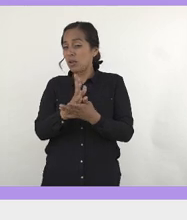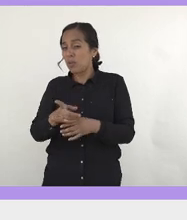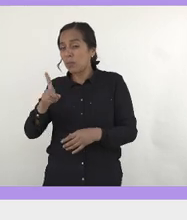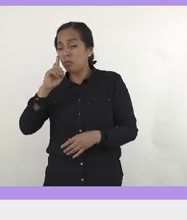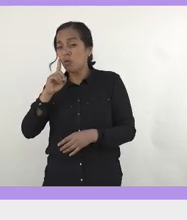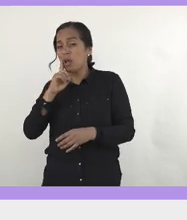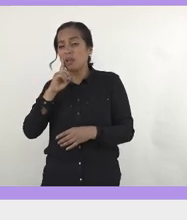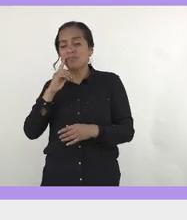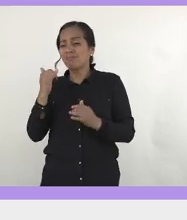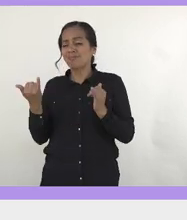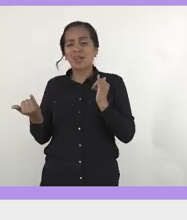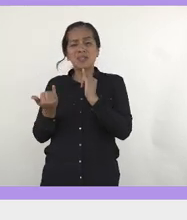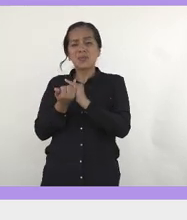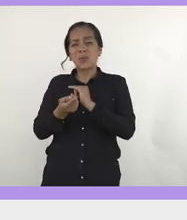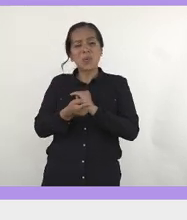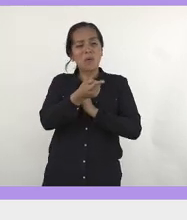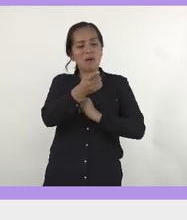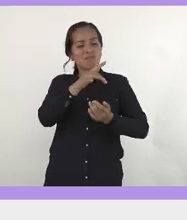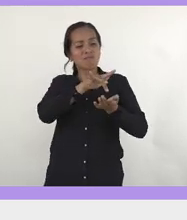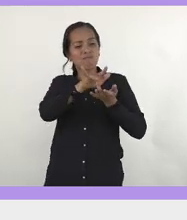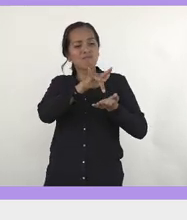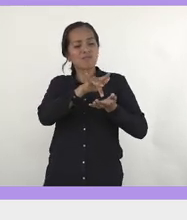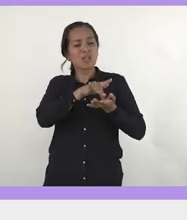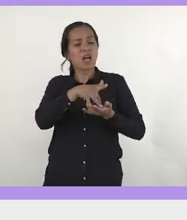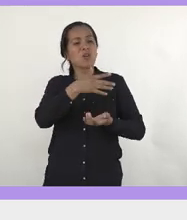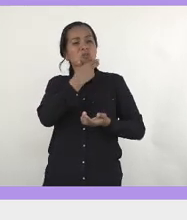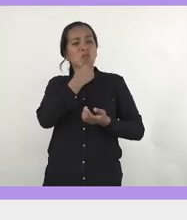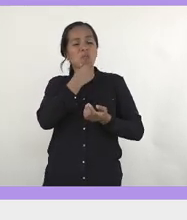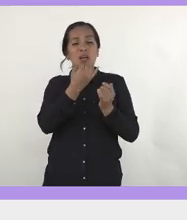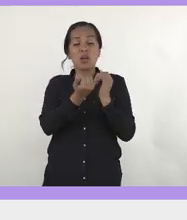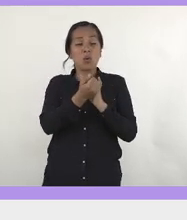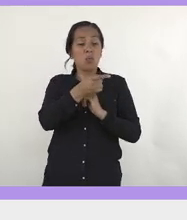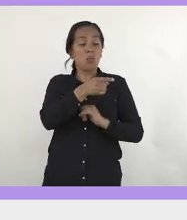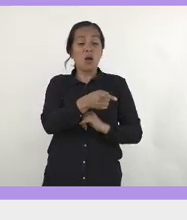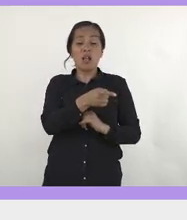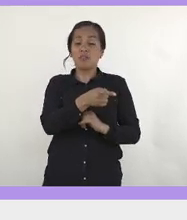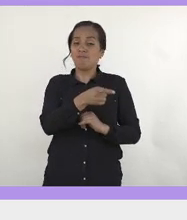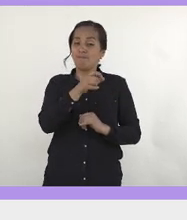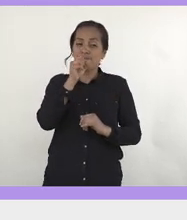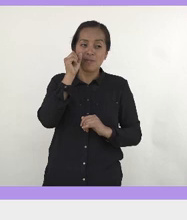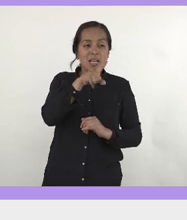pero esto también es por ustedes, porque el machismo nos mata a nosotros y los mata a ustedes también.